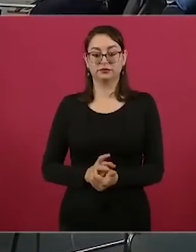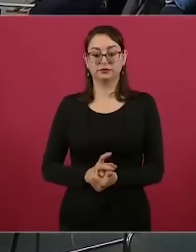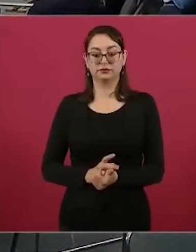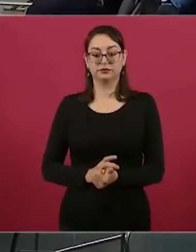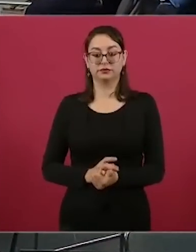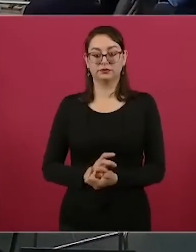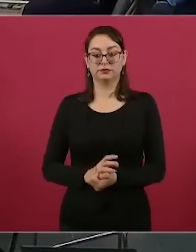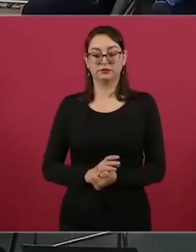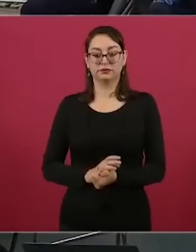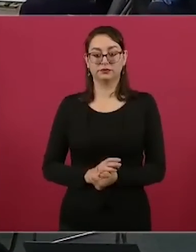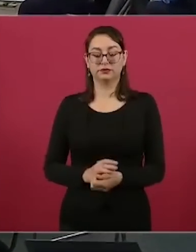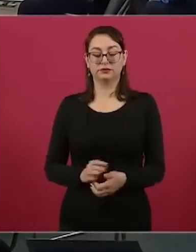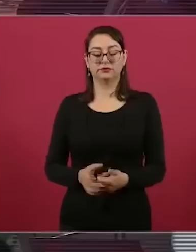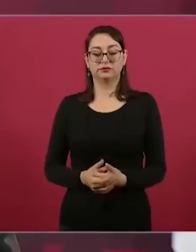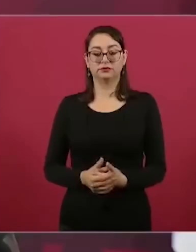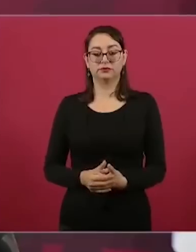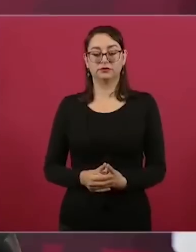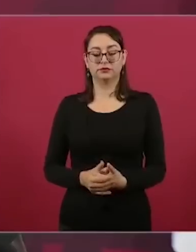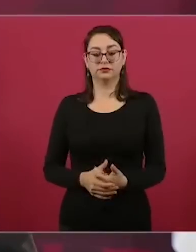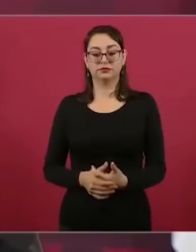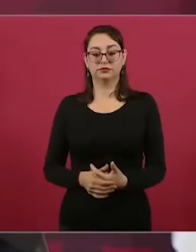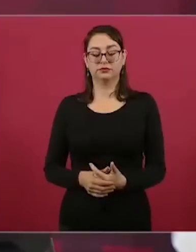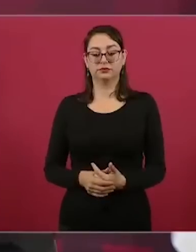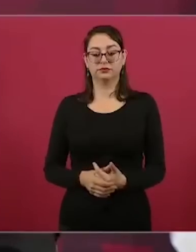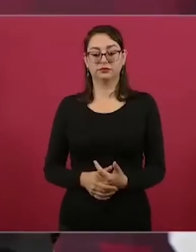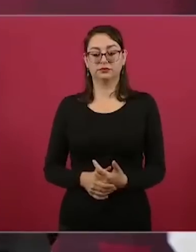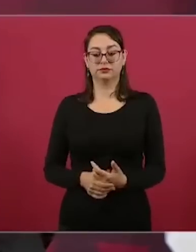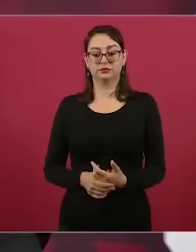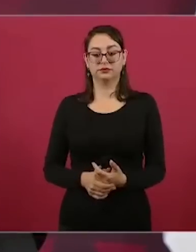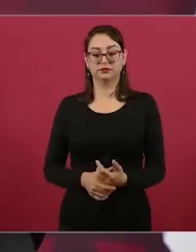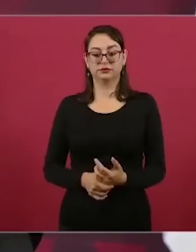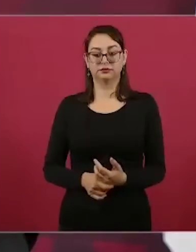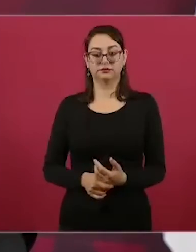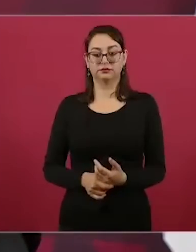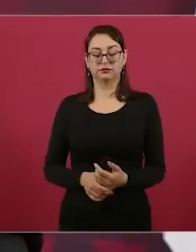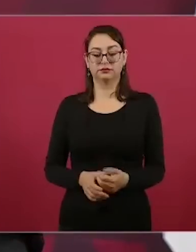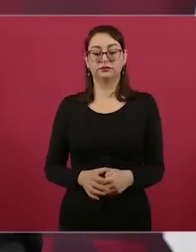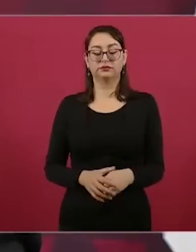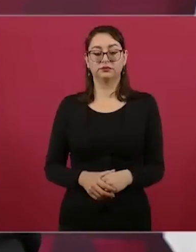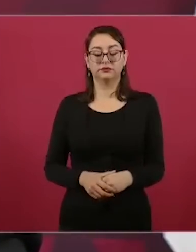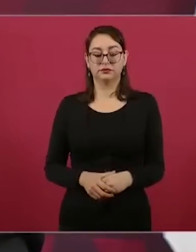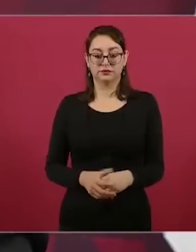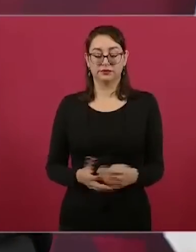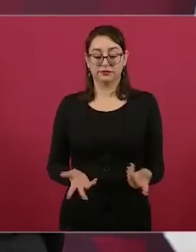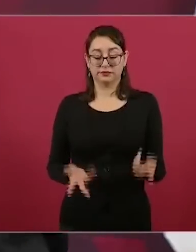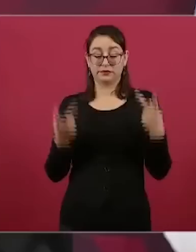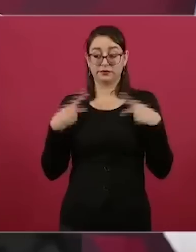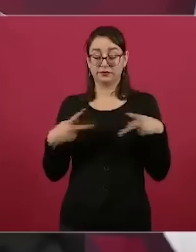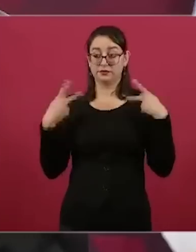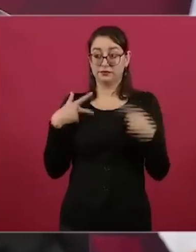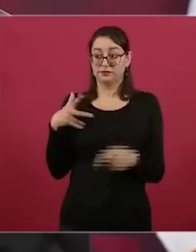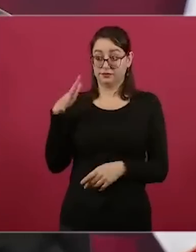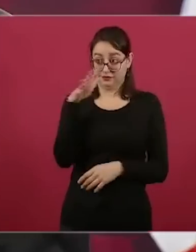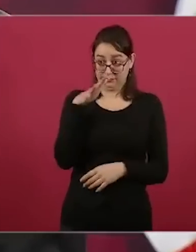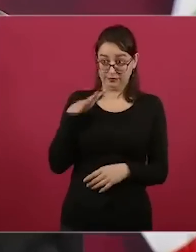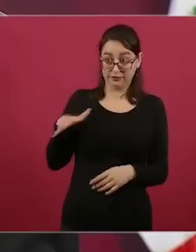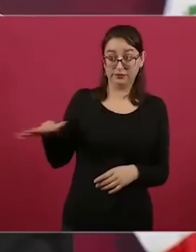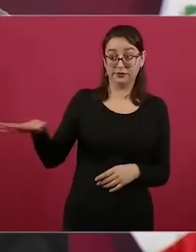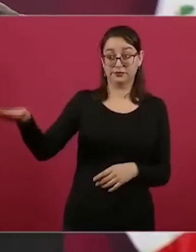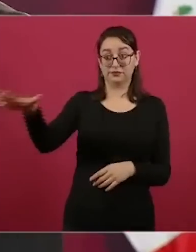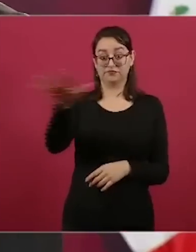nuestro pueblo un instinto certero y es muy inteligente el pueblo de México,